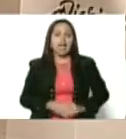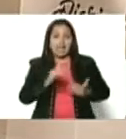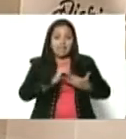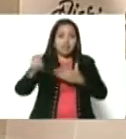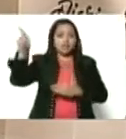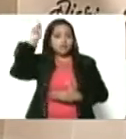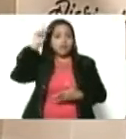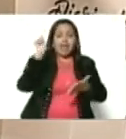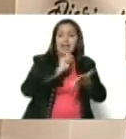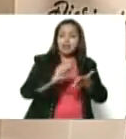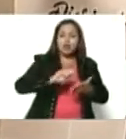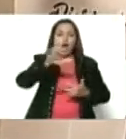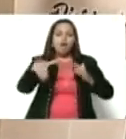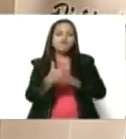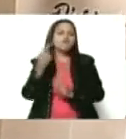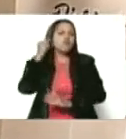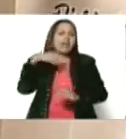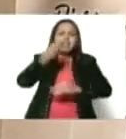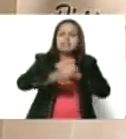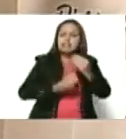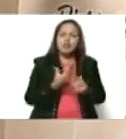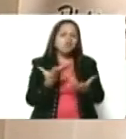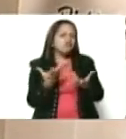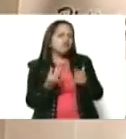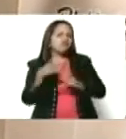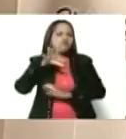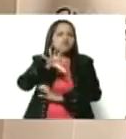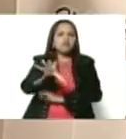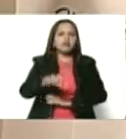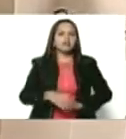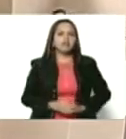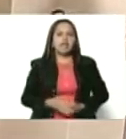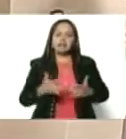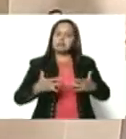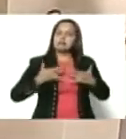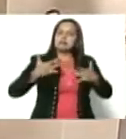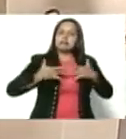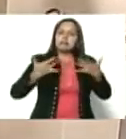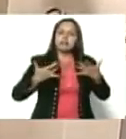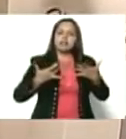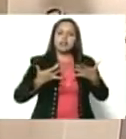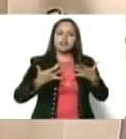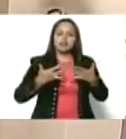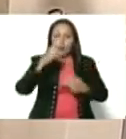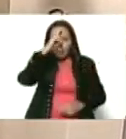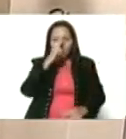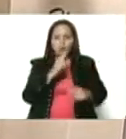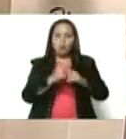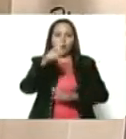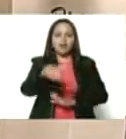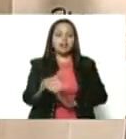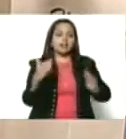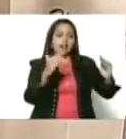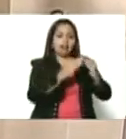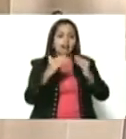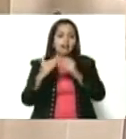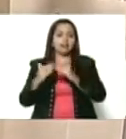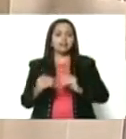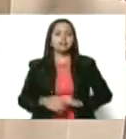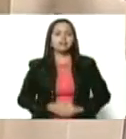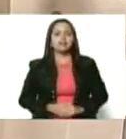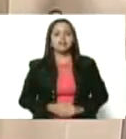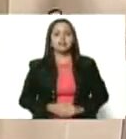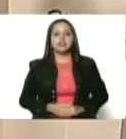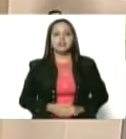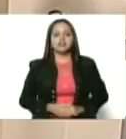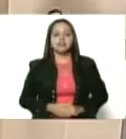Escritoras. Mujeres que hicieron mucho por nuestra patria. Pues se sienten reivindicadas aquí en esta casa Teresa de la